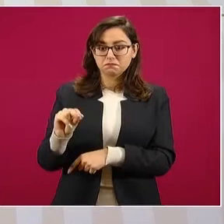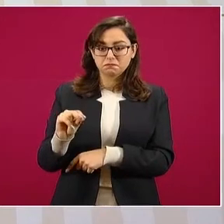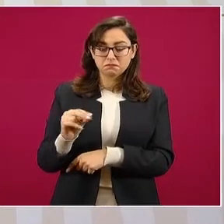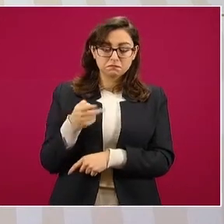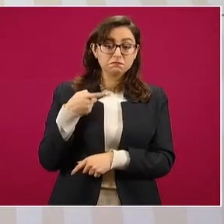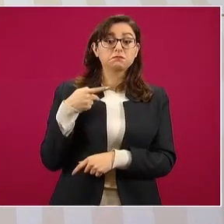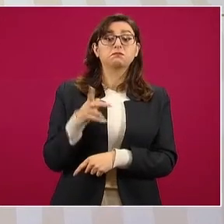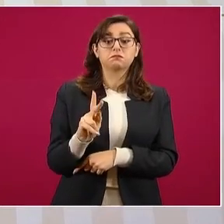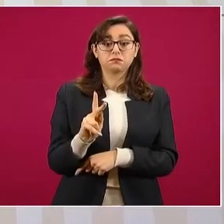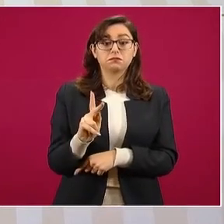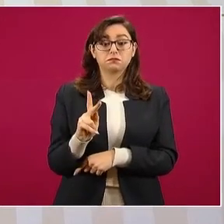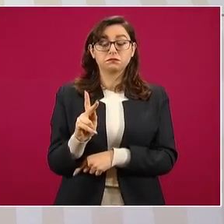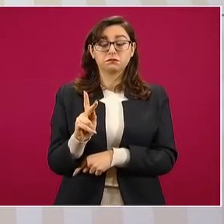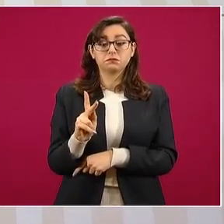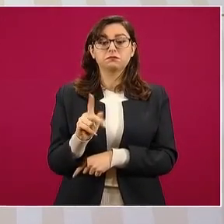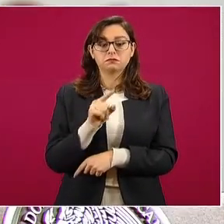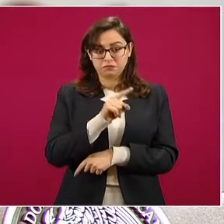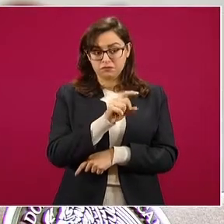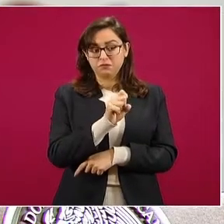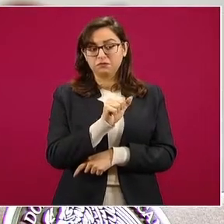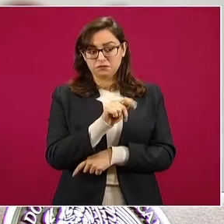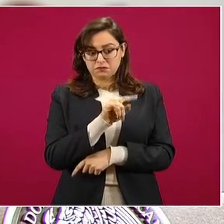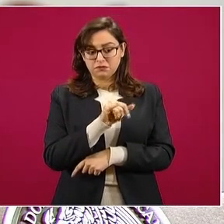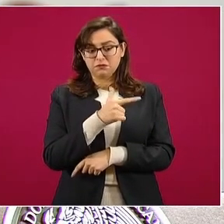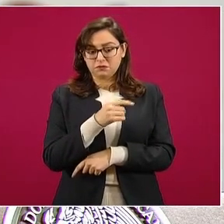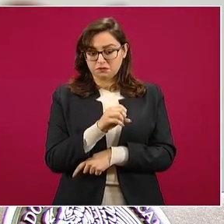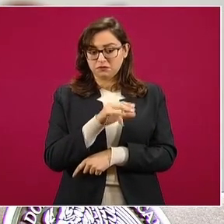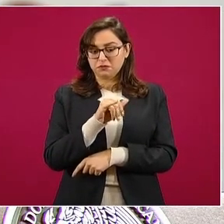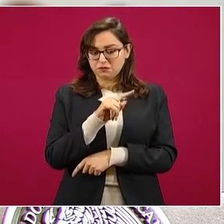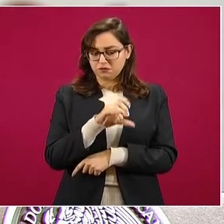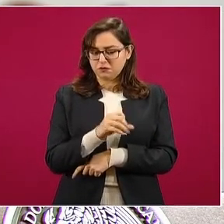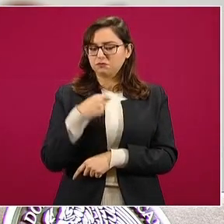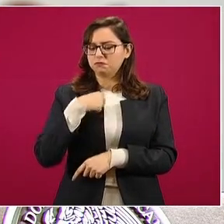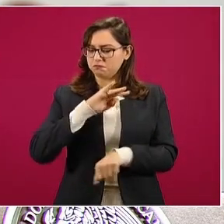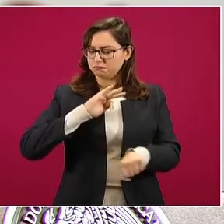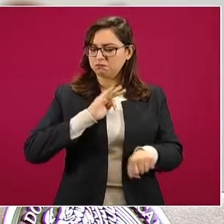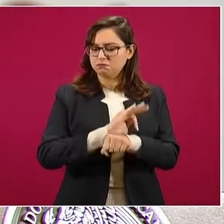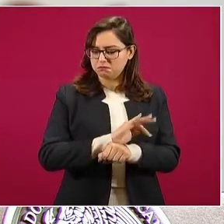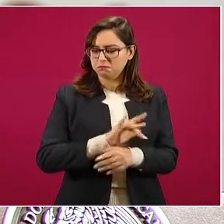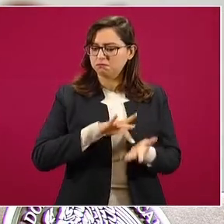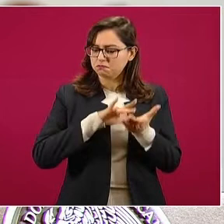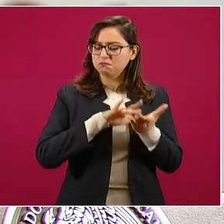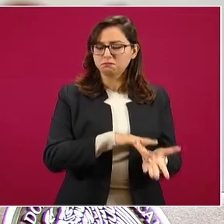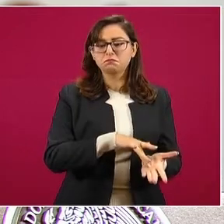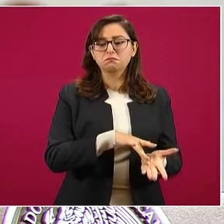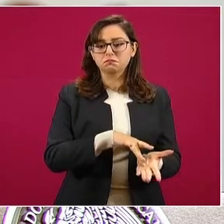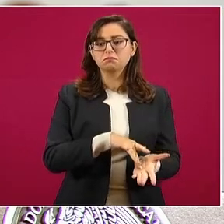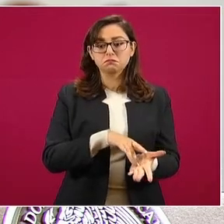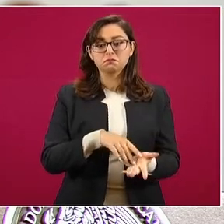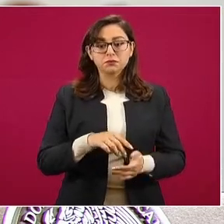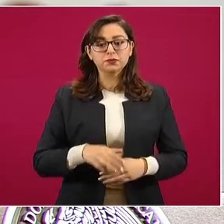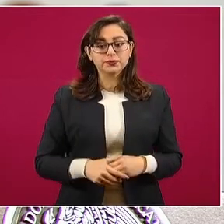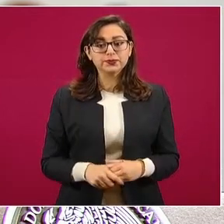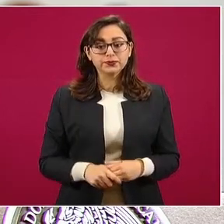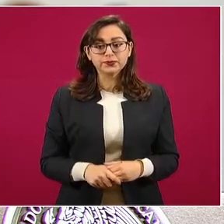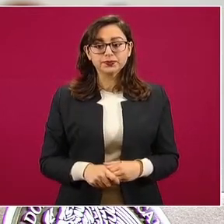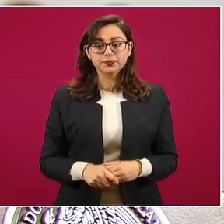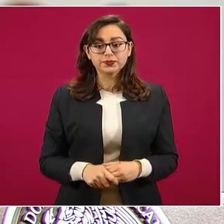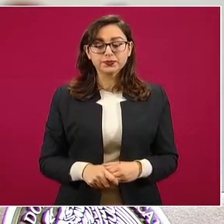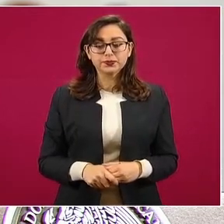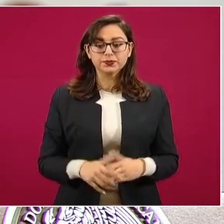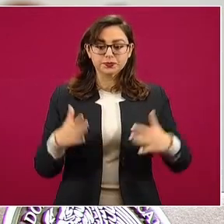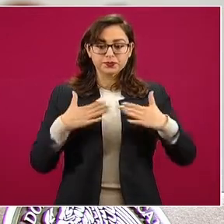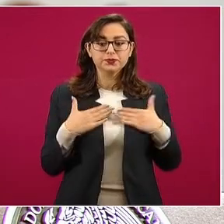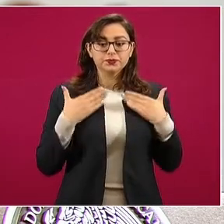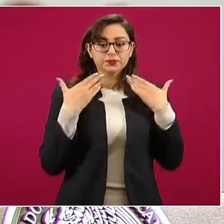a Santiago Nieto y le tengo